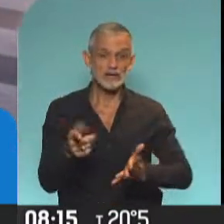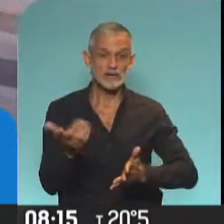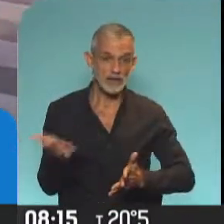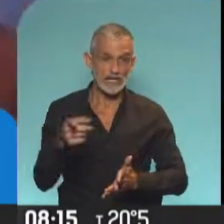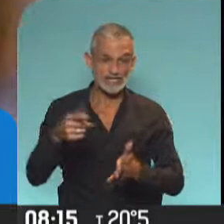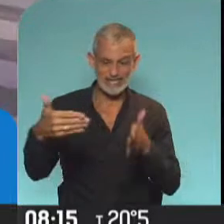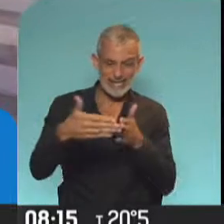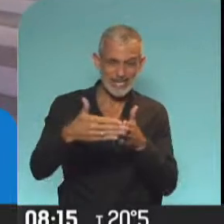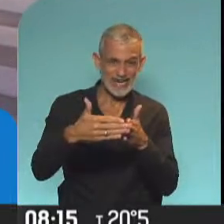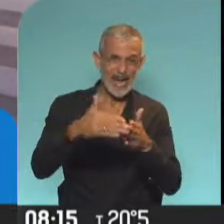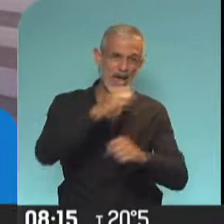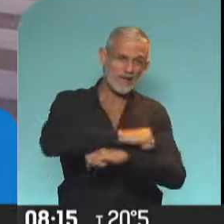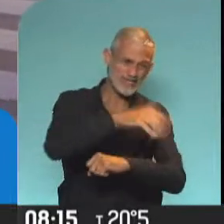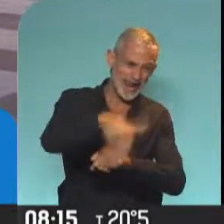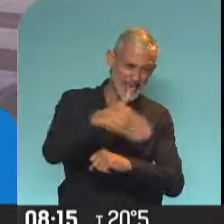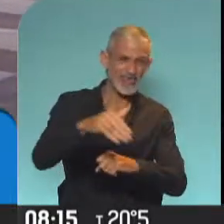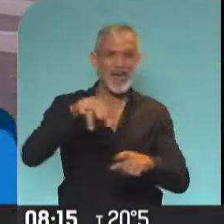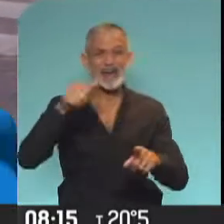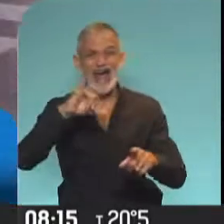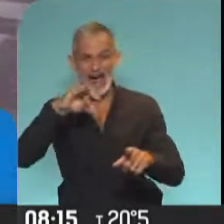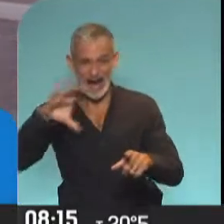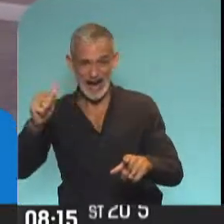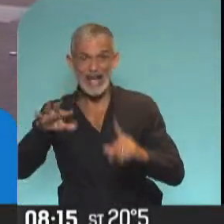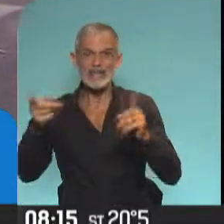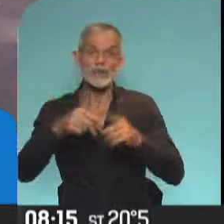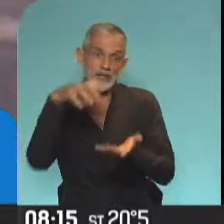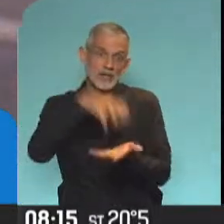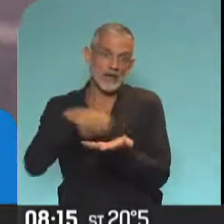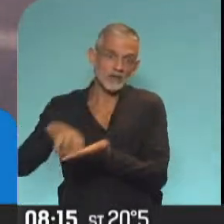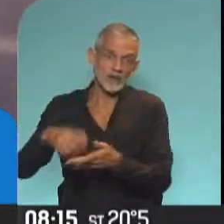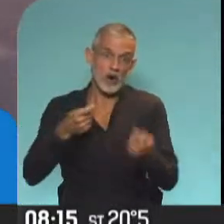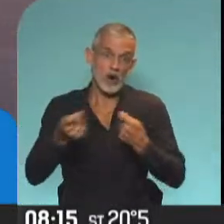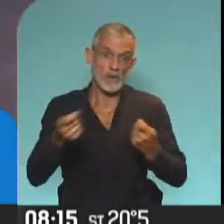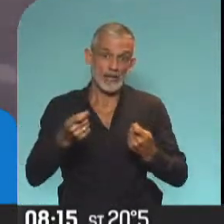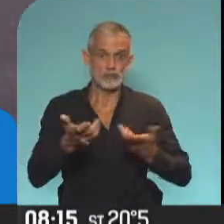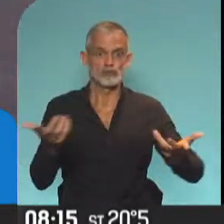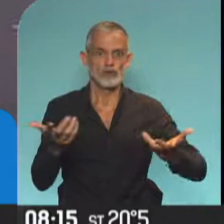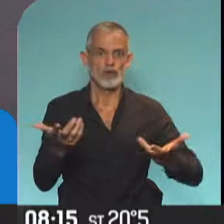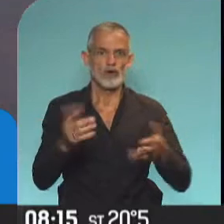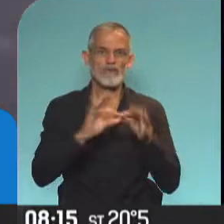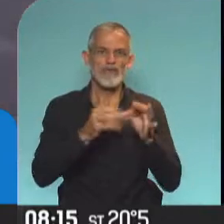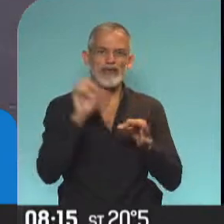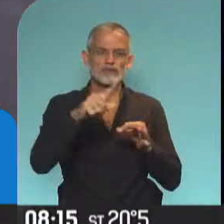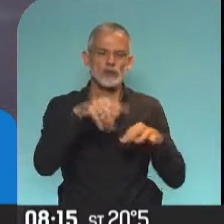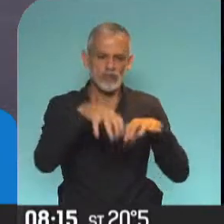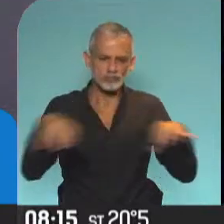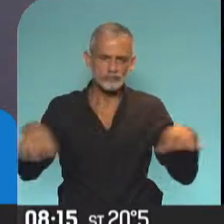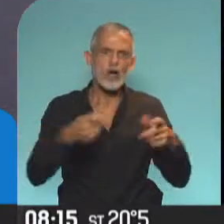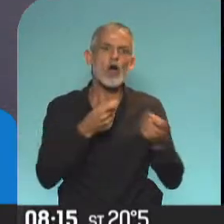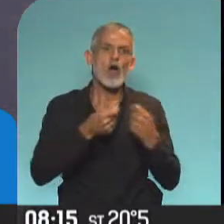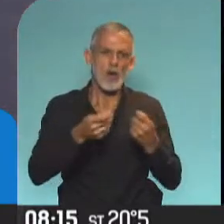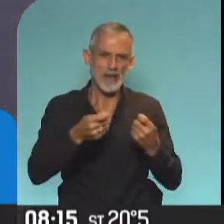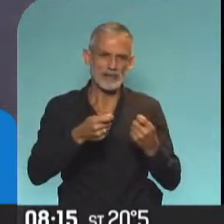Avenida Nazca y Avenida Avellaneda. Claro, también la voz de los comerciantes, ¿no? De FECOBA, que es la Federación Comercial